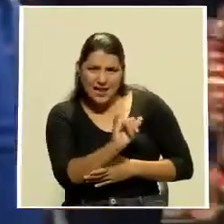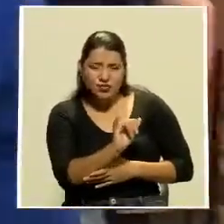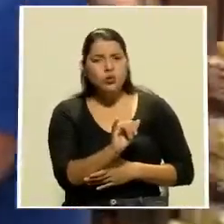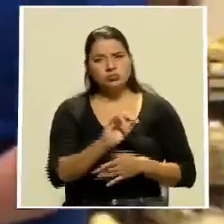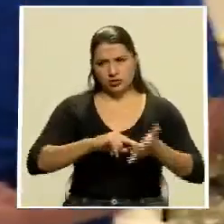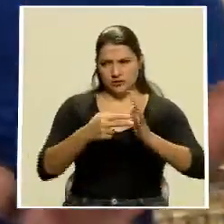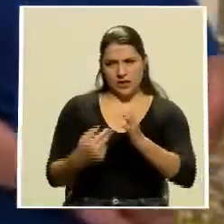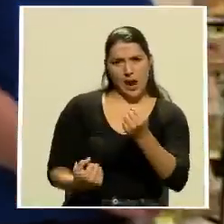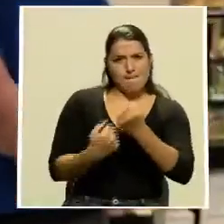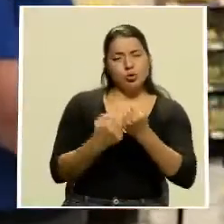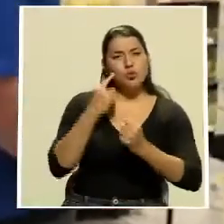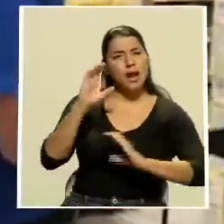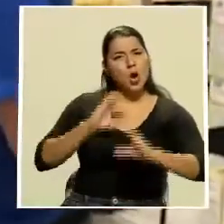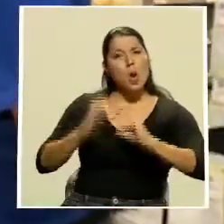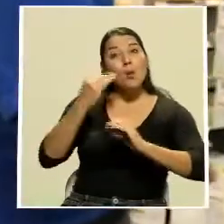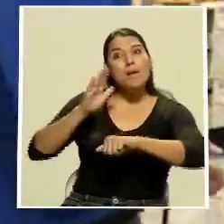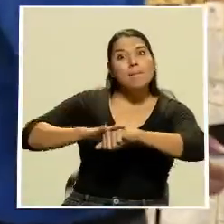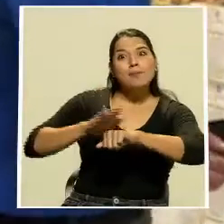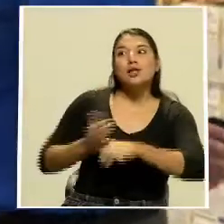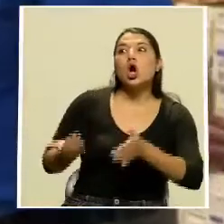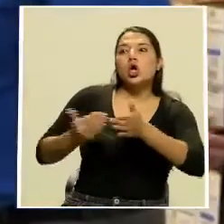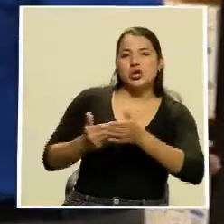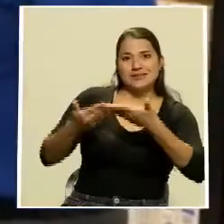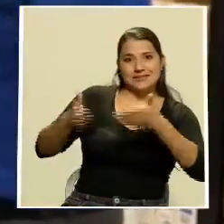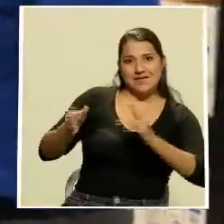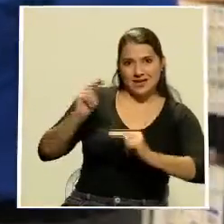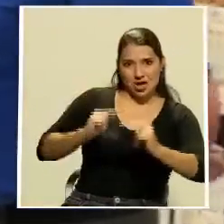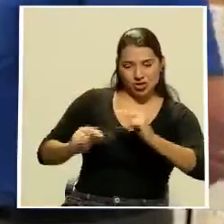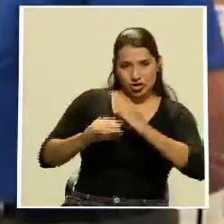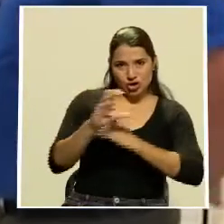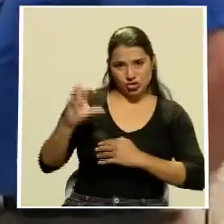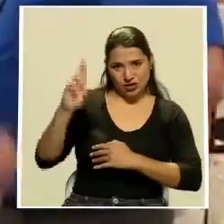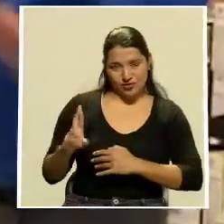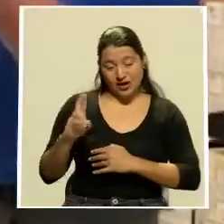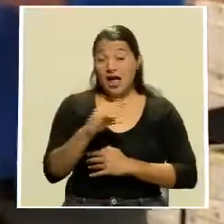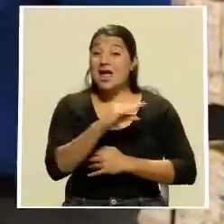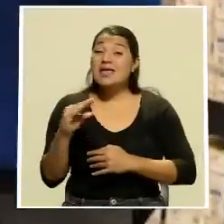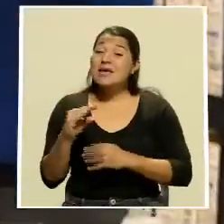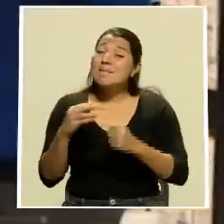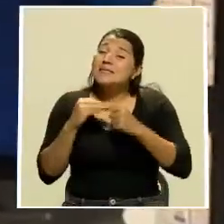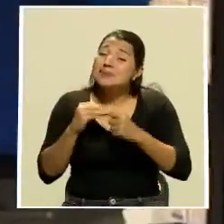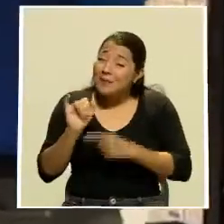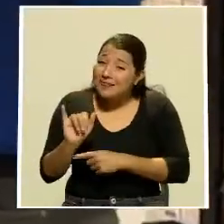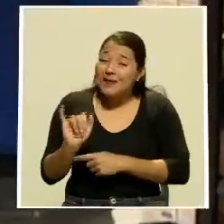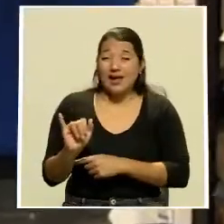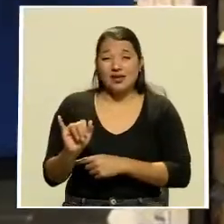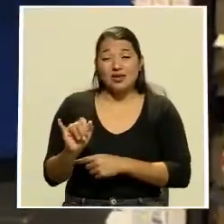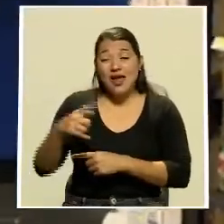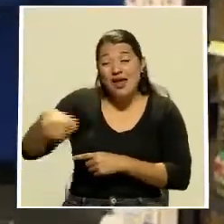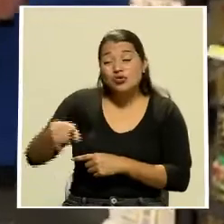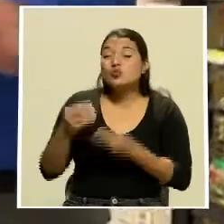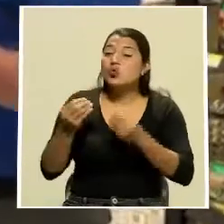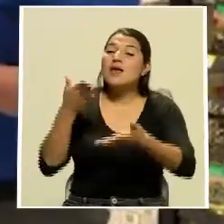comercio que permiten la reactivación de la economía nacional y sobre todo de este sector que ha sido uno de los más afectados